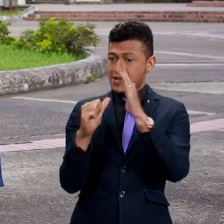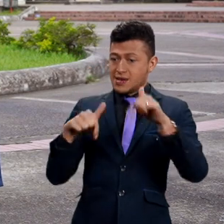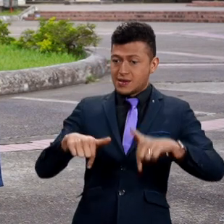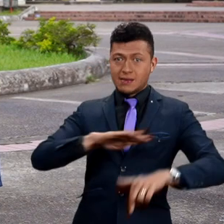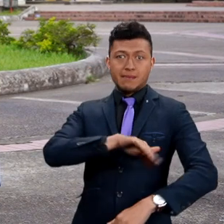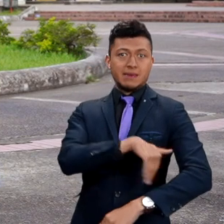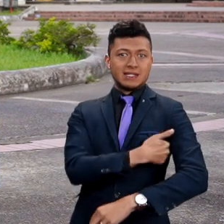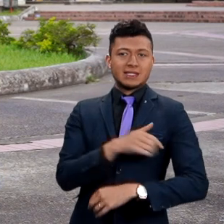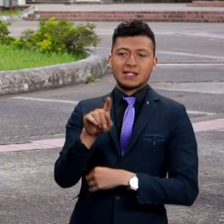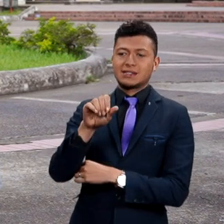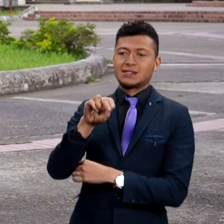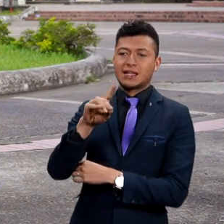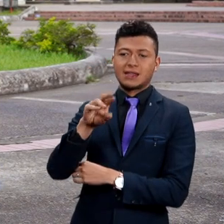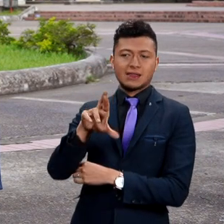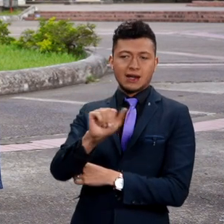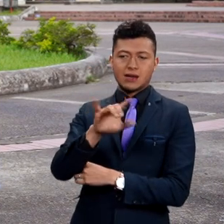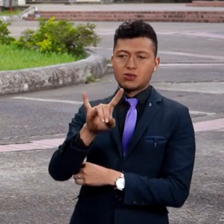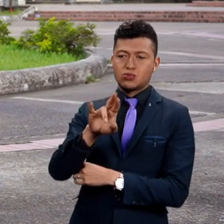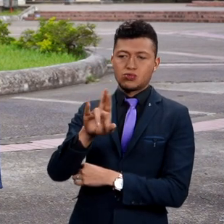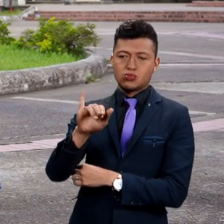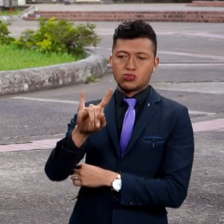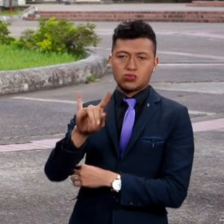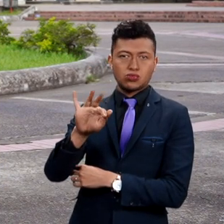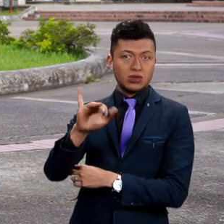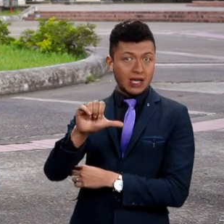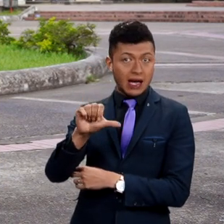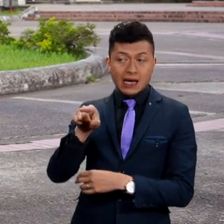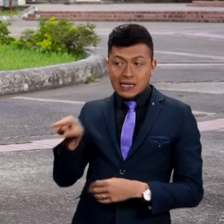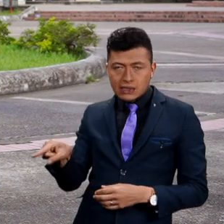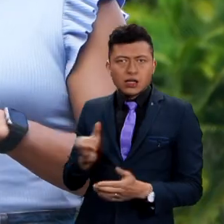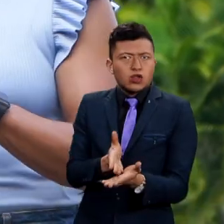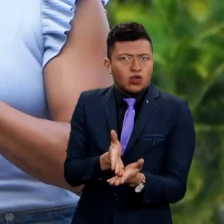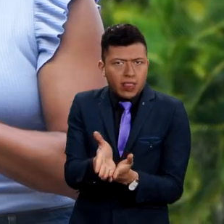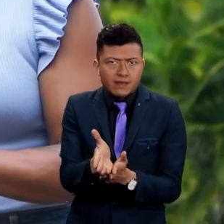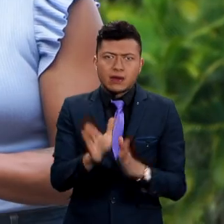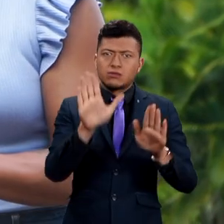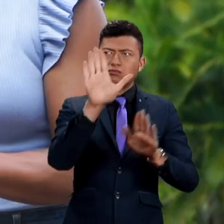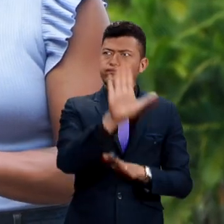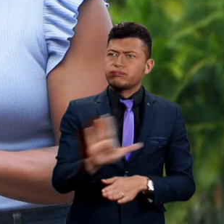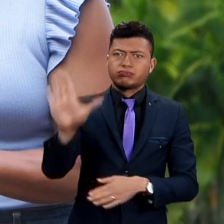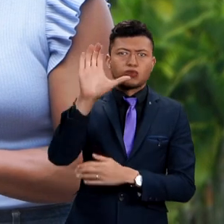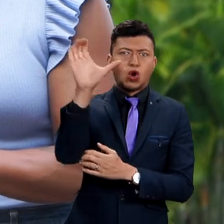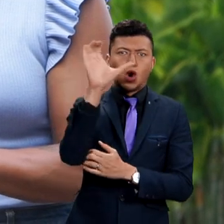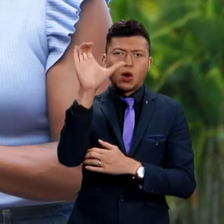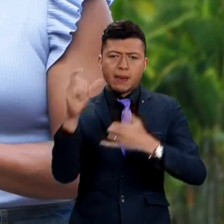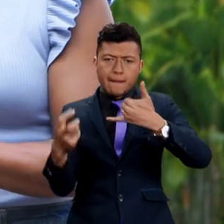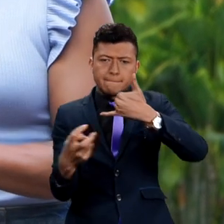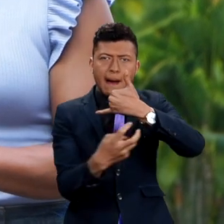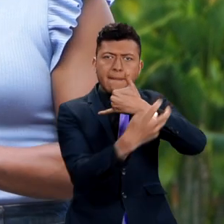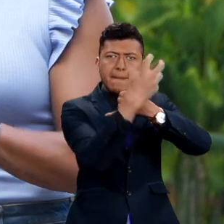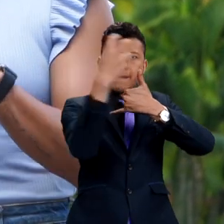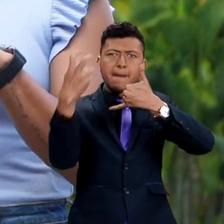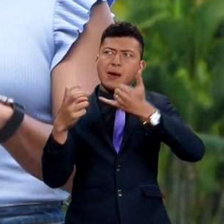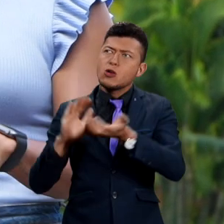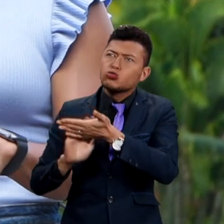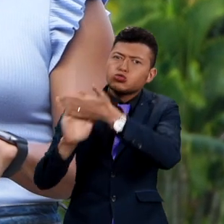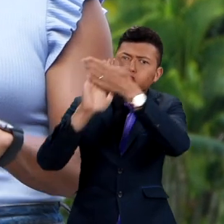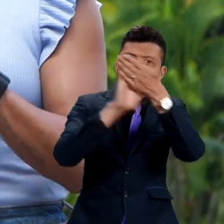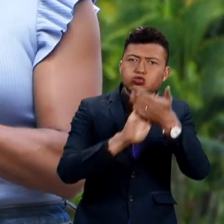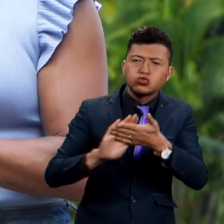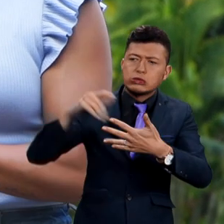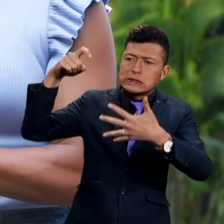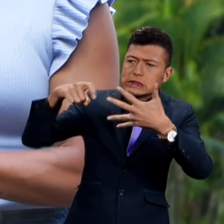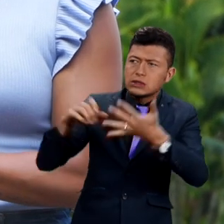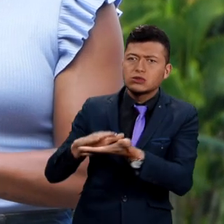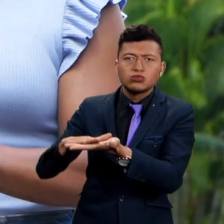de los puntos claves en la agenda de nuestra ministra Sandra Milena Urrutia, quien continúa haciendo un recorrido por el país para llevar soluciones